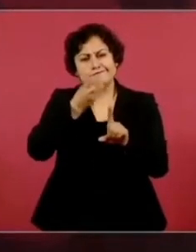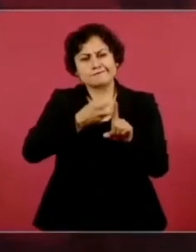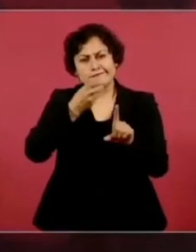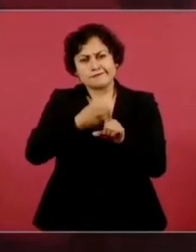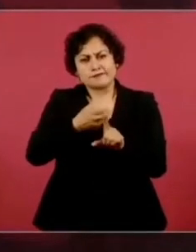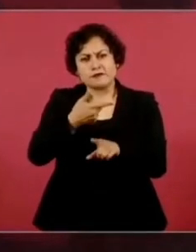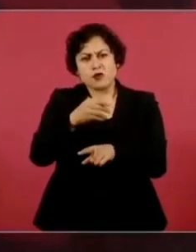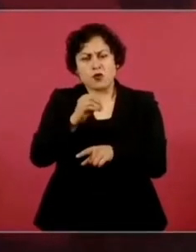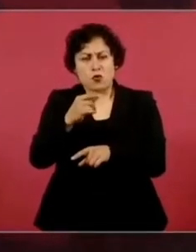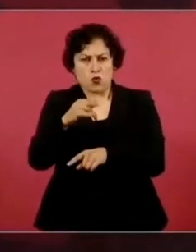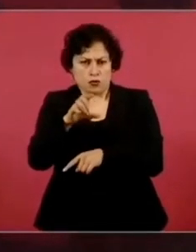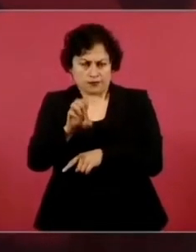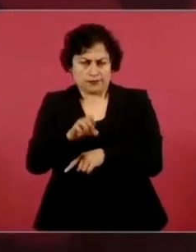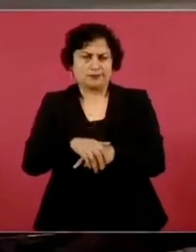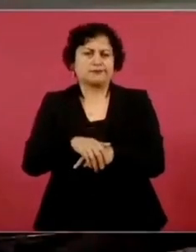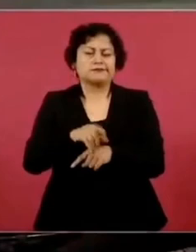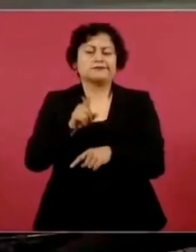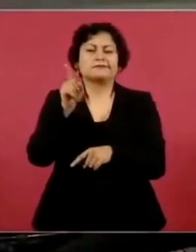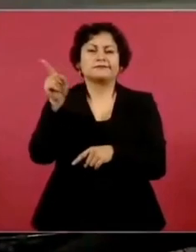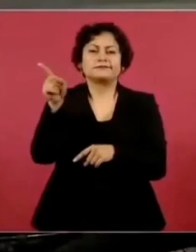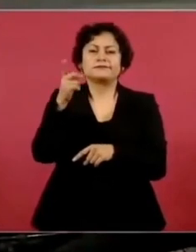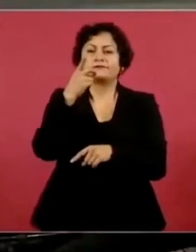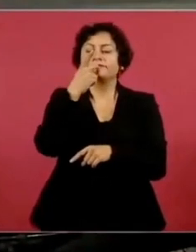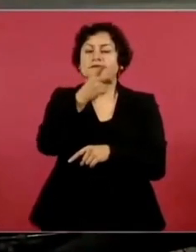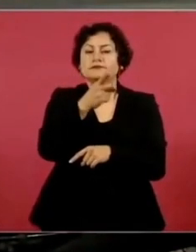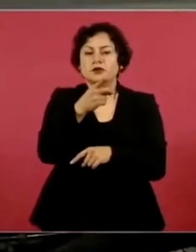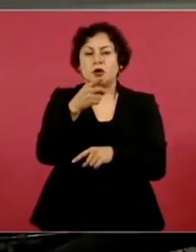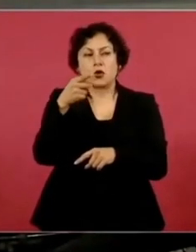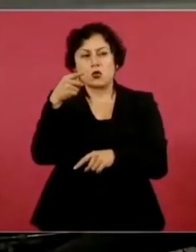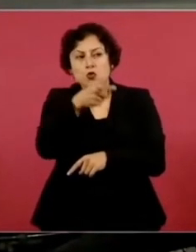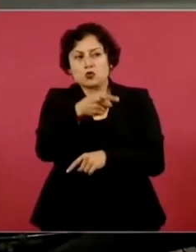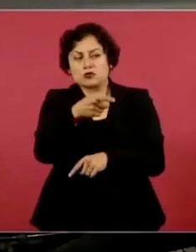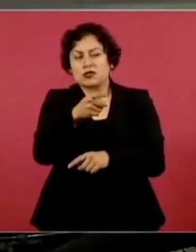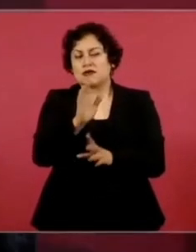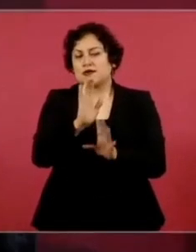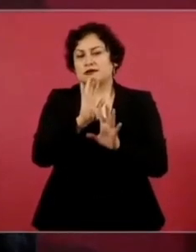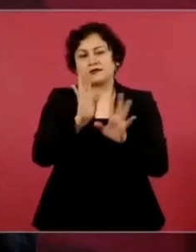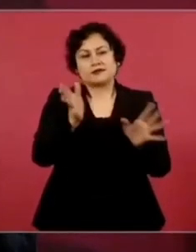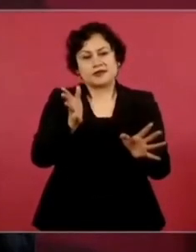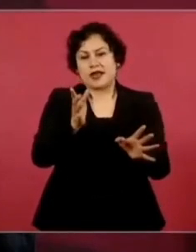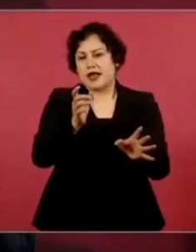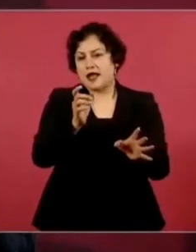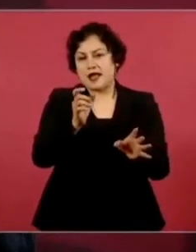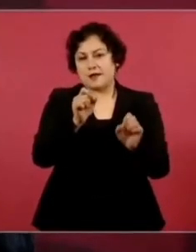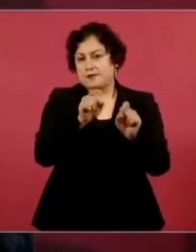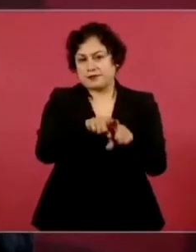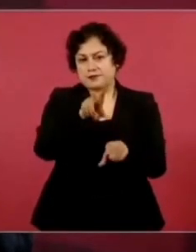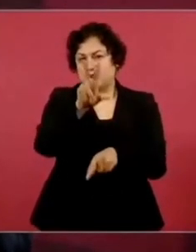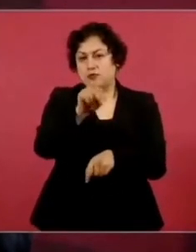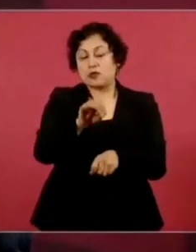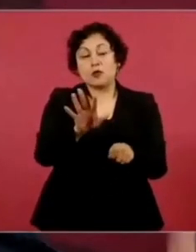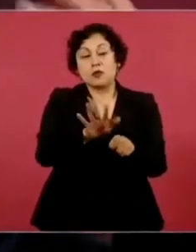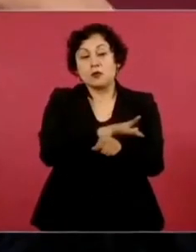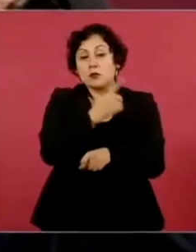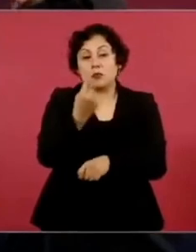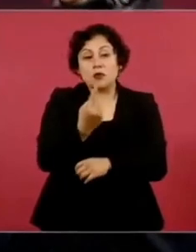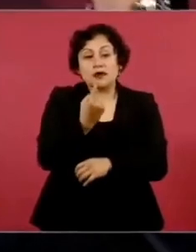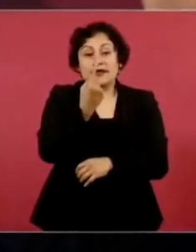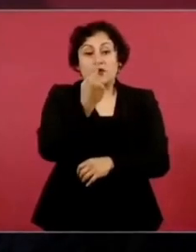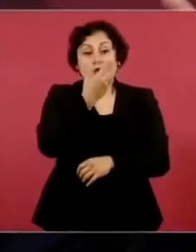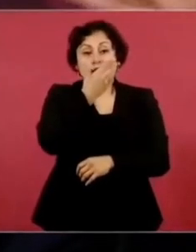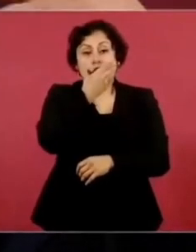lo mismo, porque el hombre que se entrega por entero a la mentira, pierde hasta la